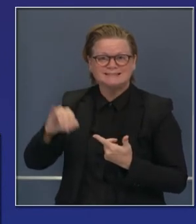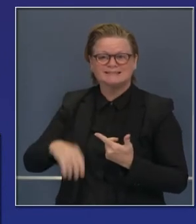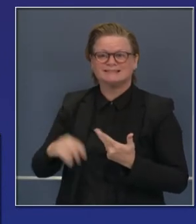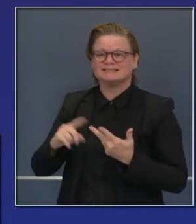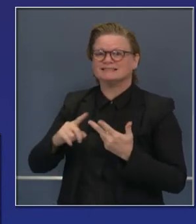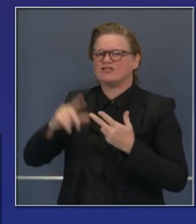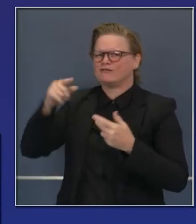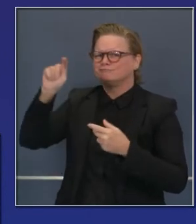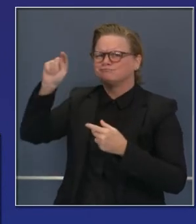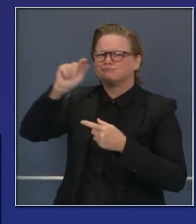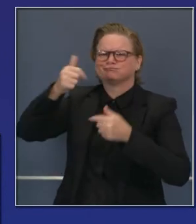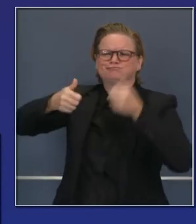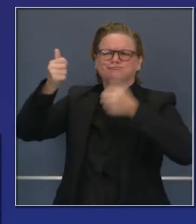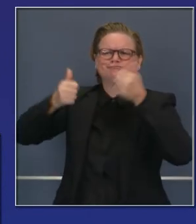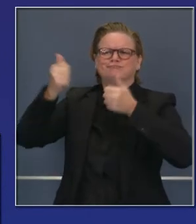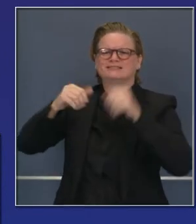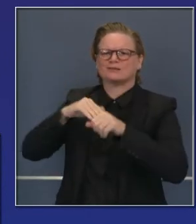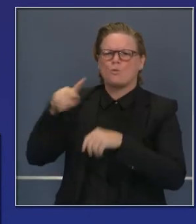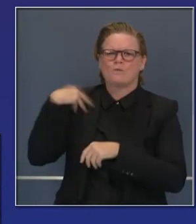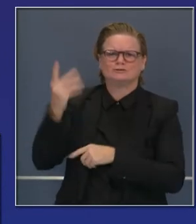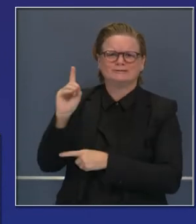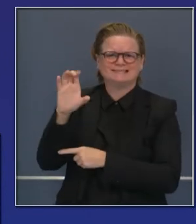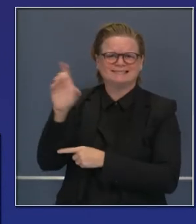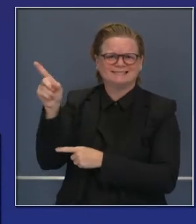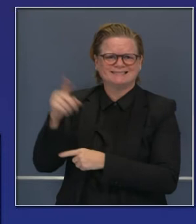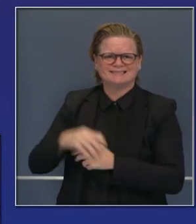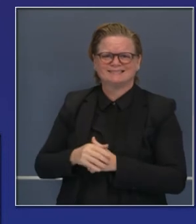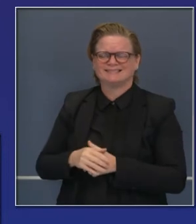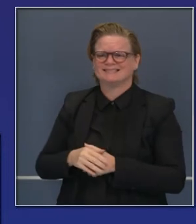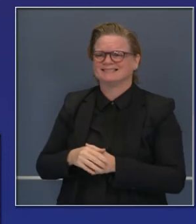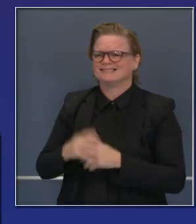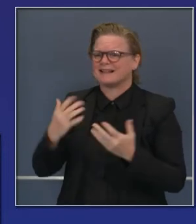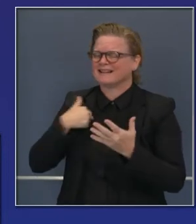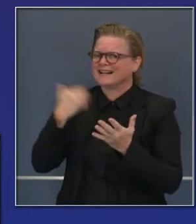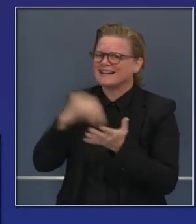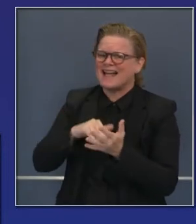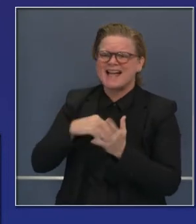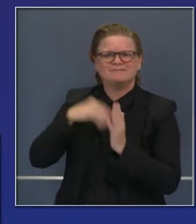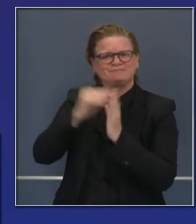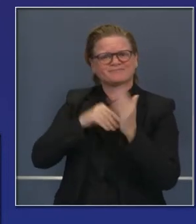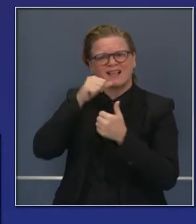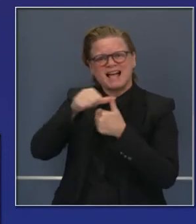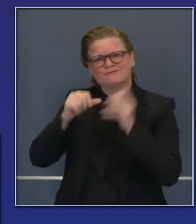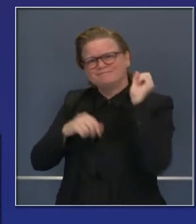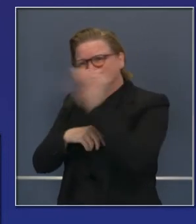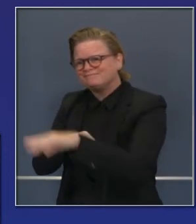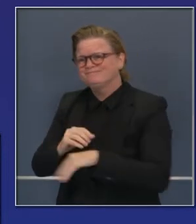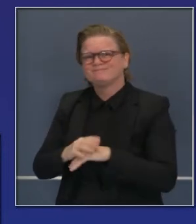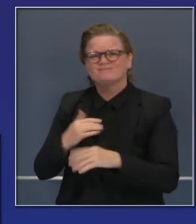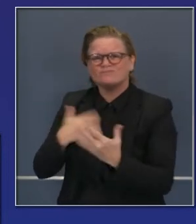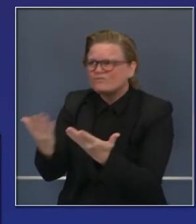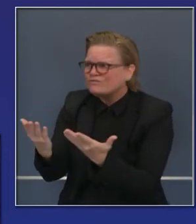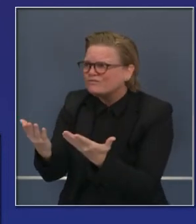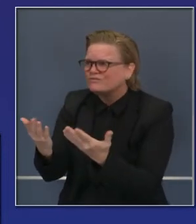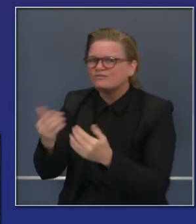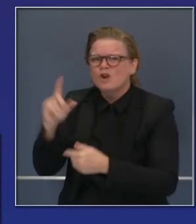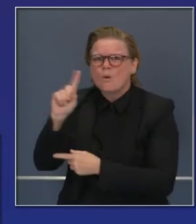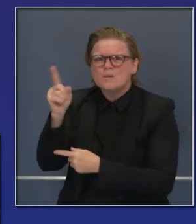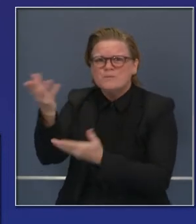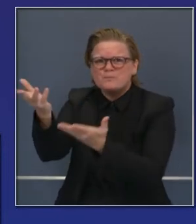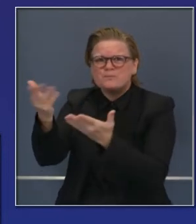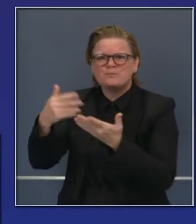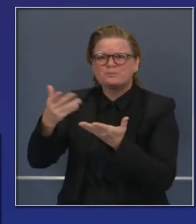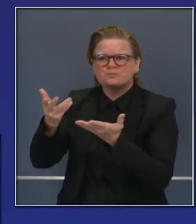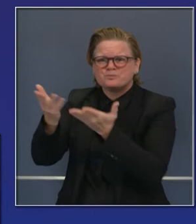la minoría en el Senado y en la Cámara de Representantes. Hace poco enviamos una otra carta, hablando